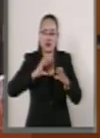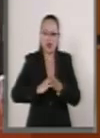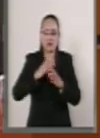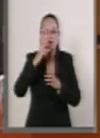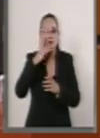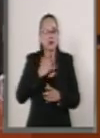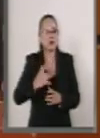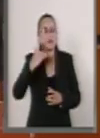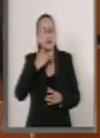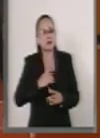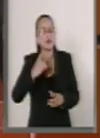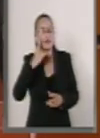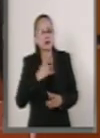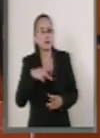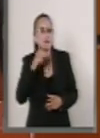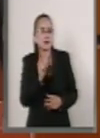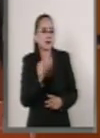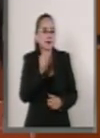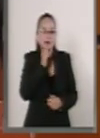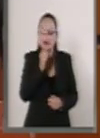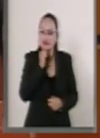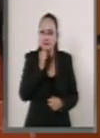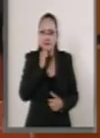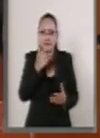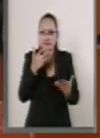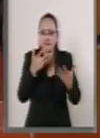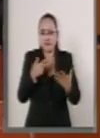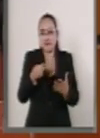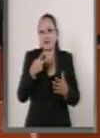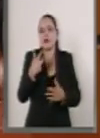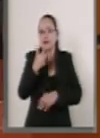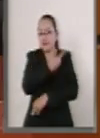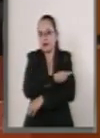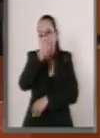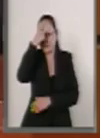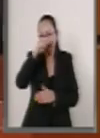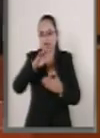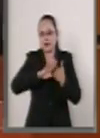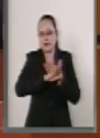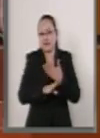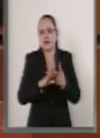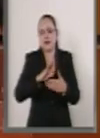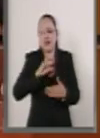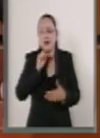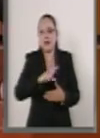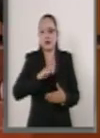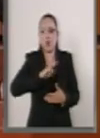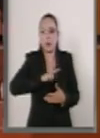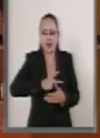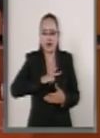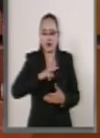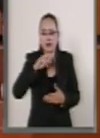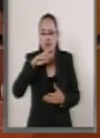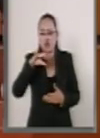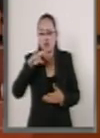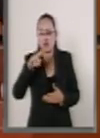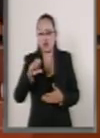pues no podemos al día de hoy contar con una vacuna porque el virus es un